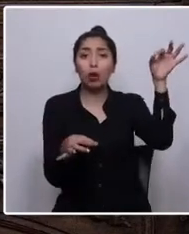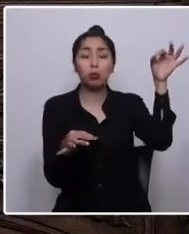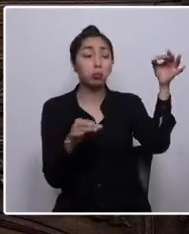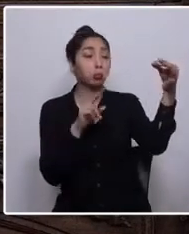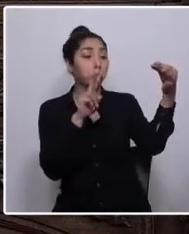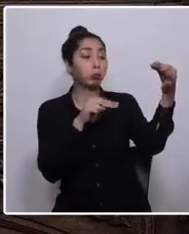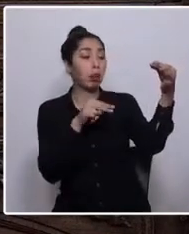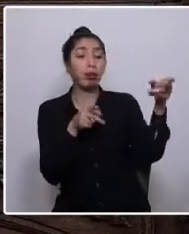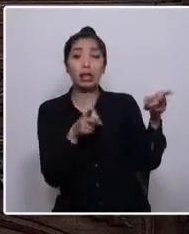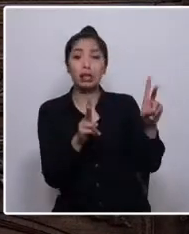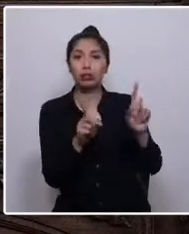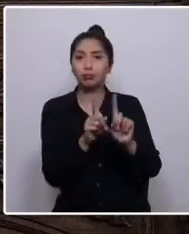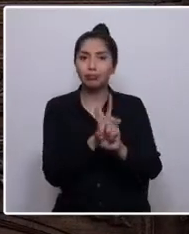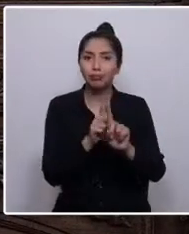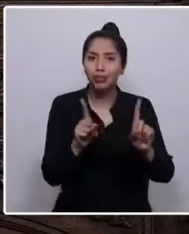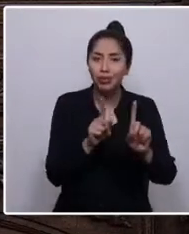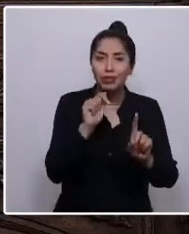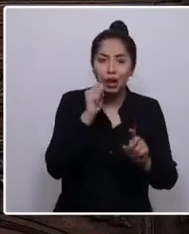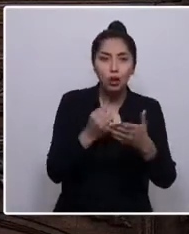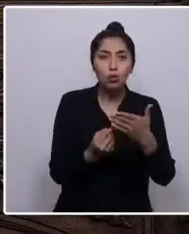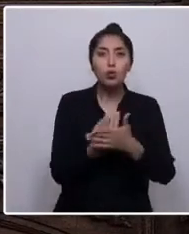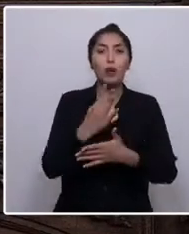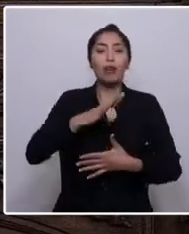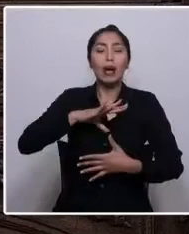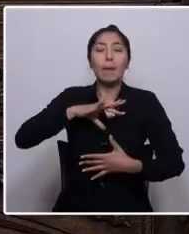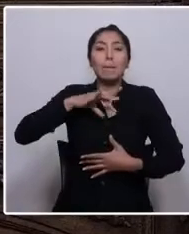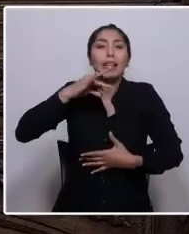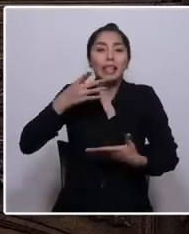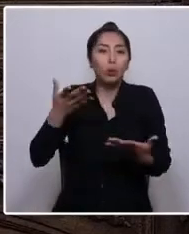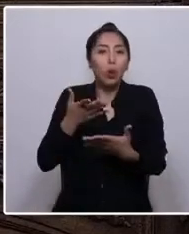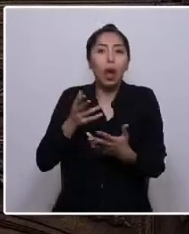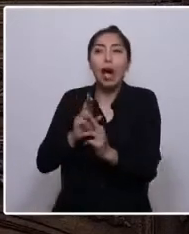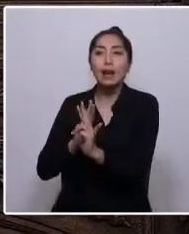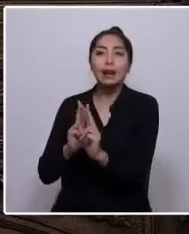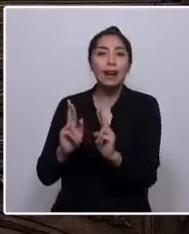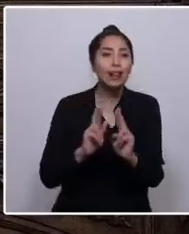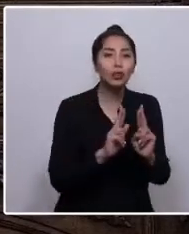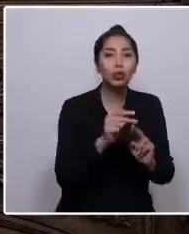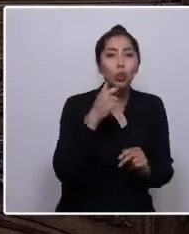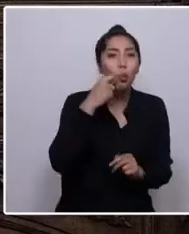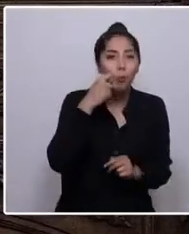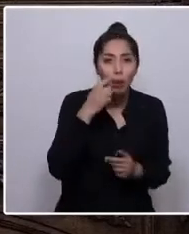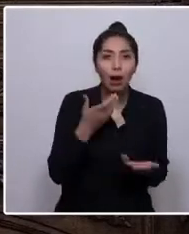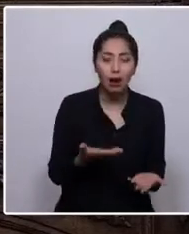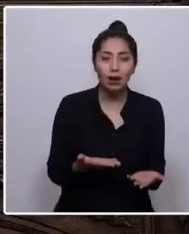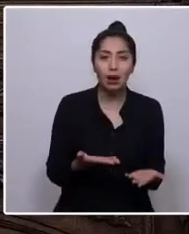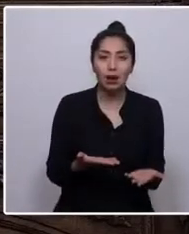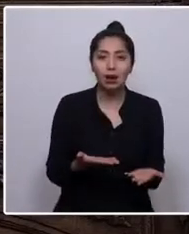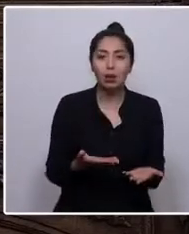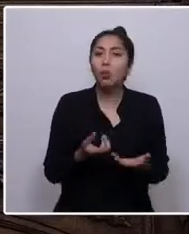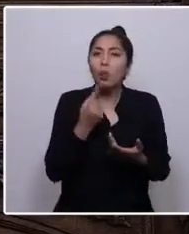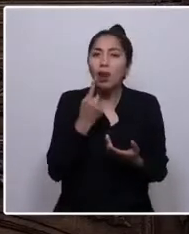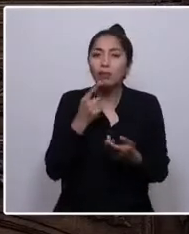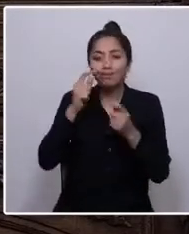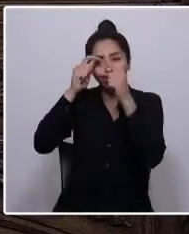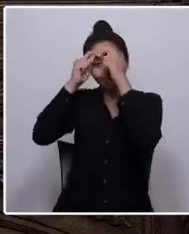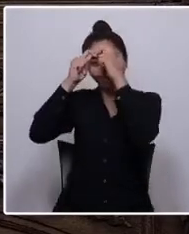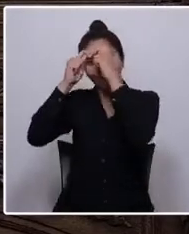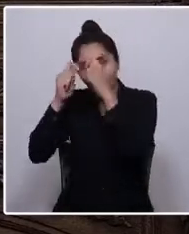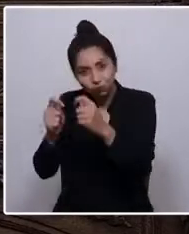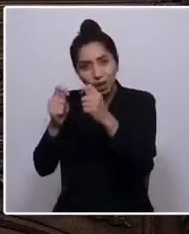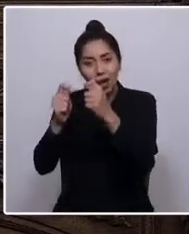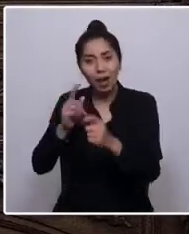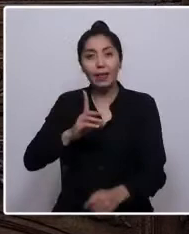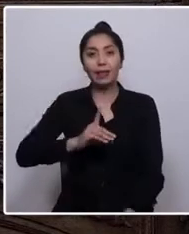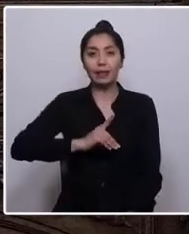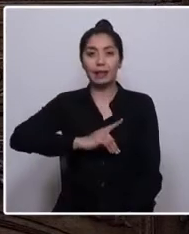Es un nuevo espíritu en las relaciones humanas. Él es el reconocimiento de la dignidad